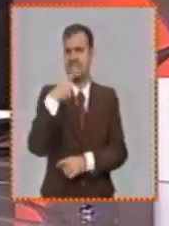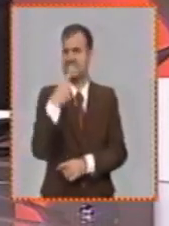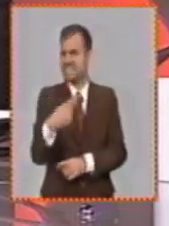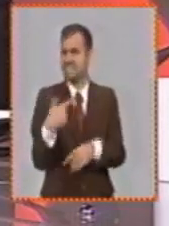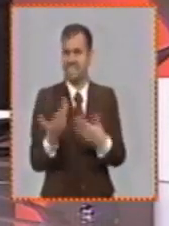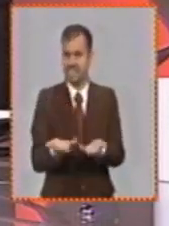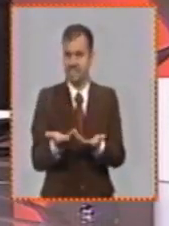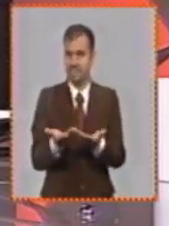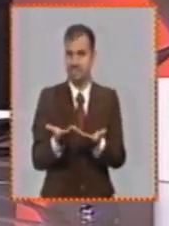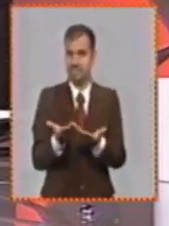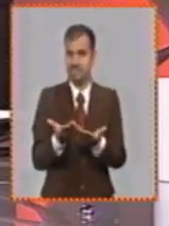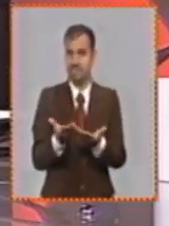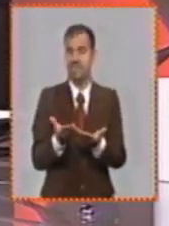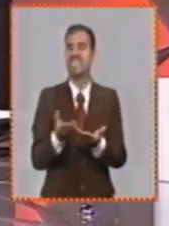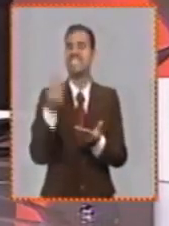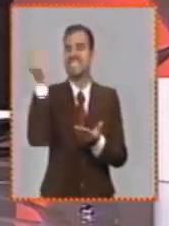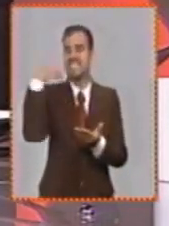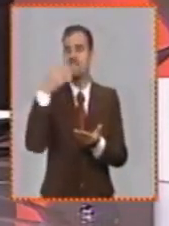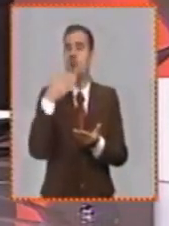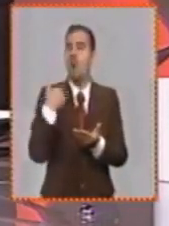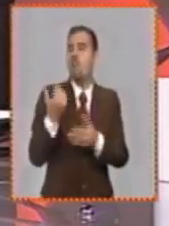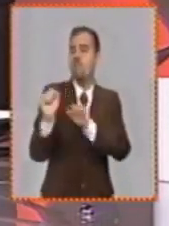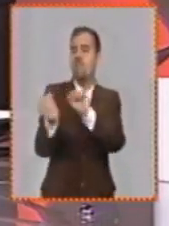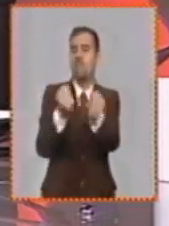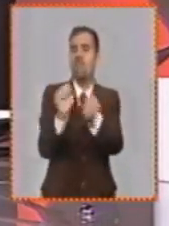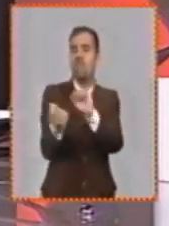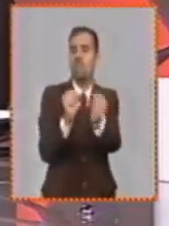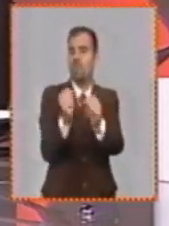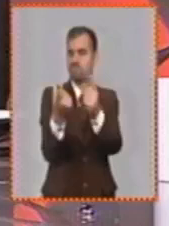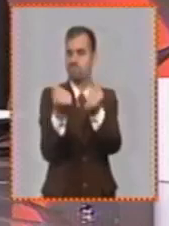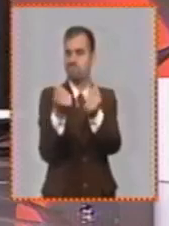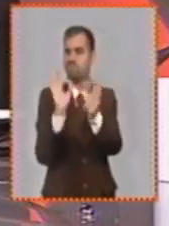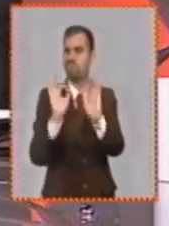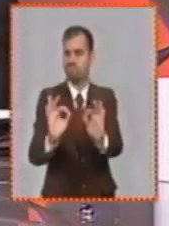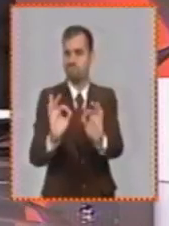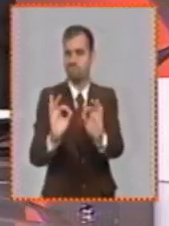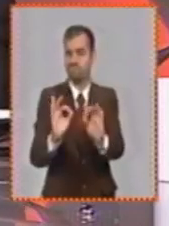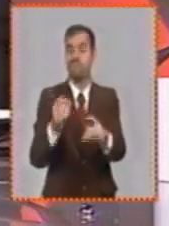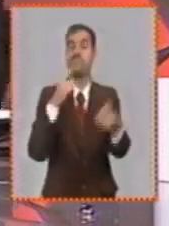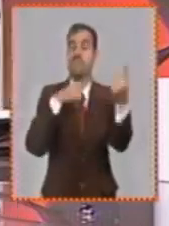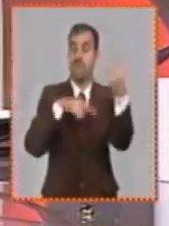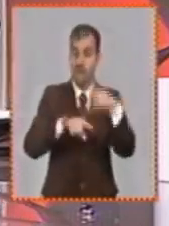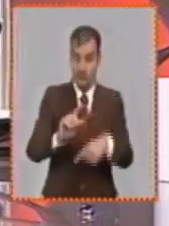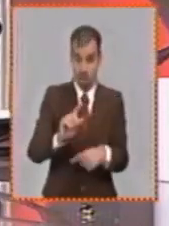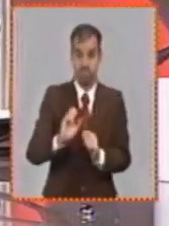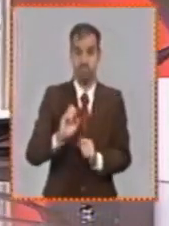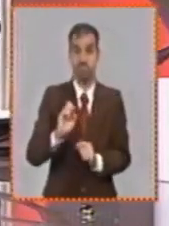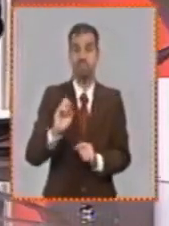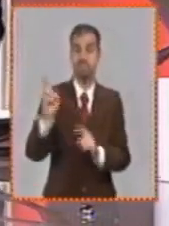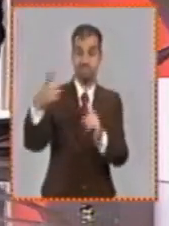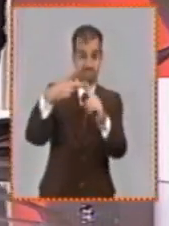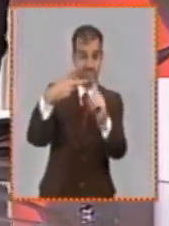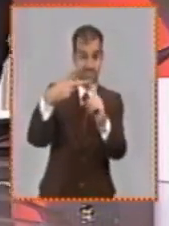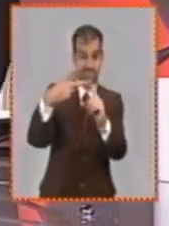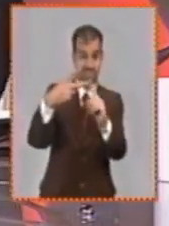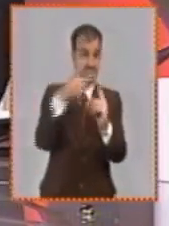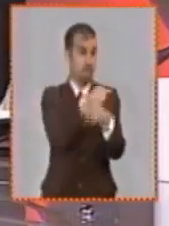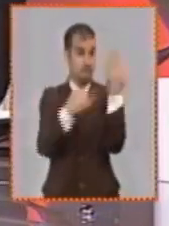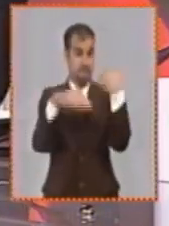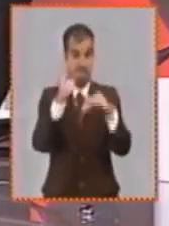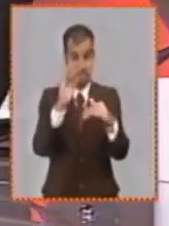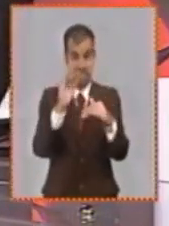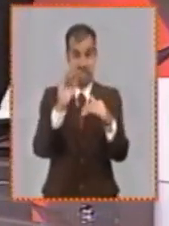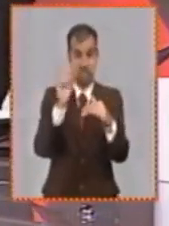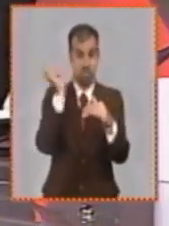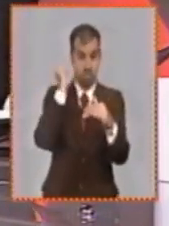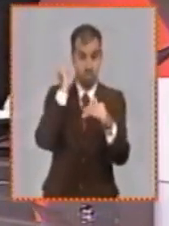pueblo está centrada en el tema del control de esos precios por eso me gustaría que la viceministra Lourdes nos hablara